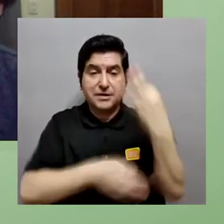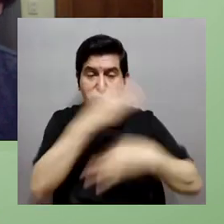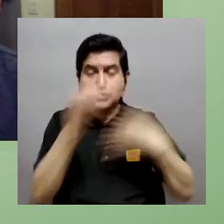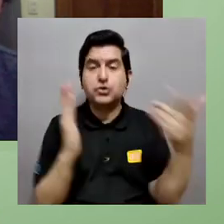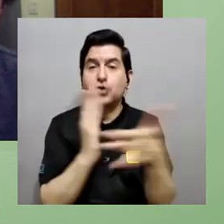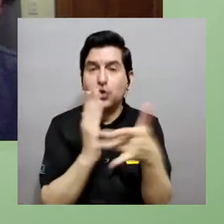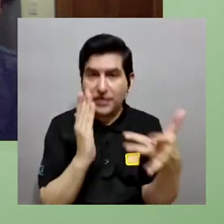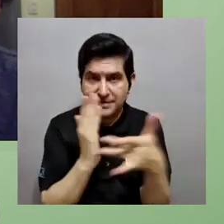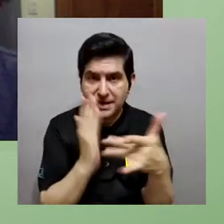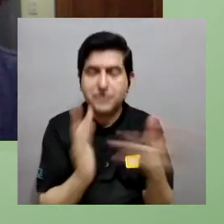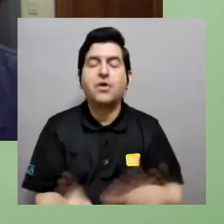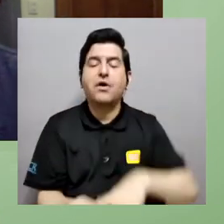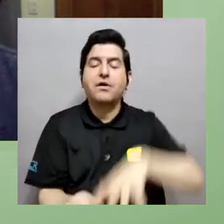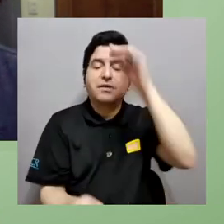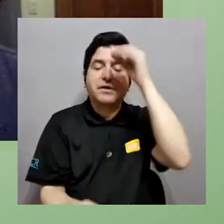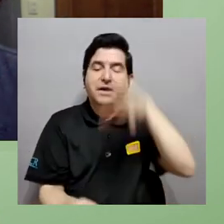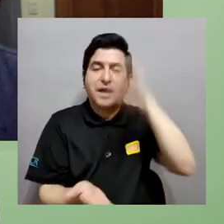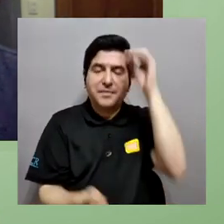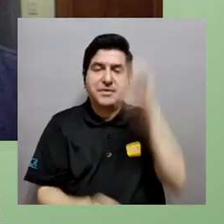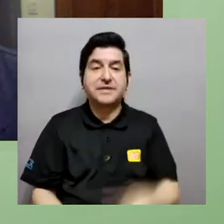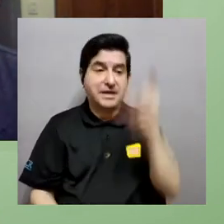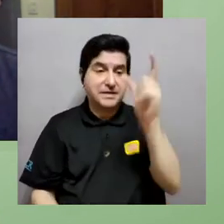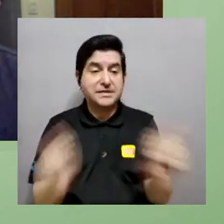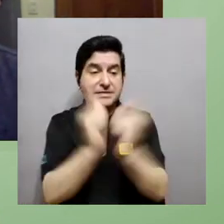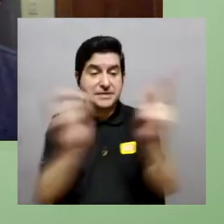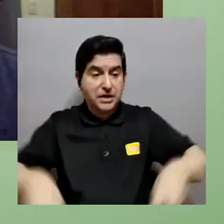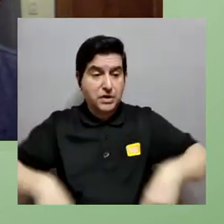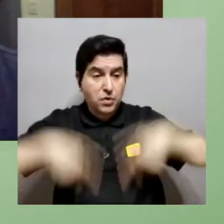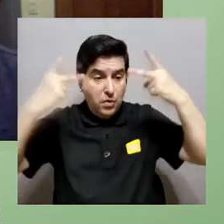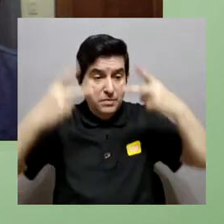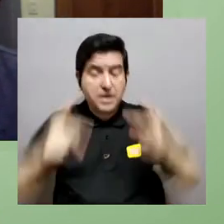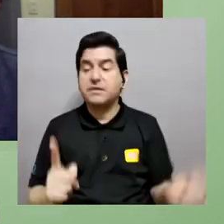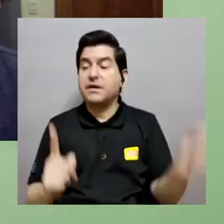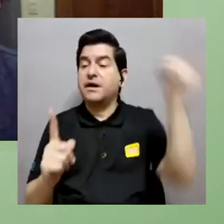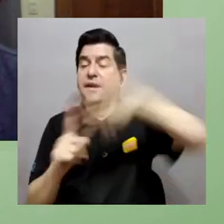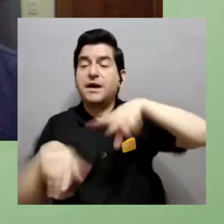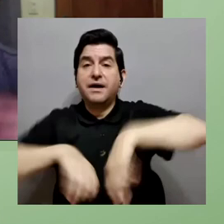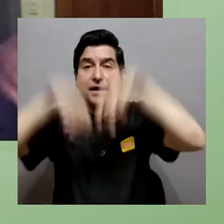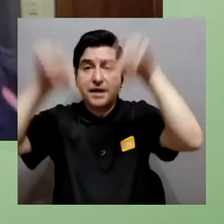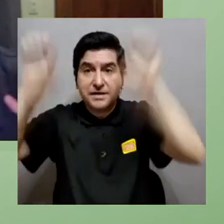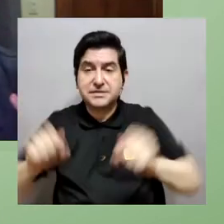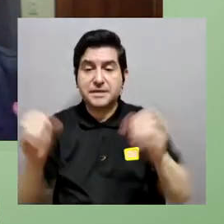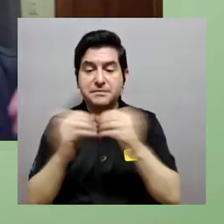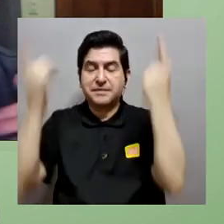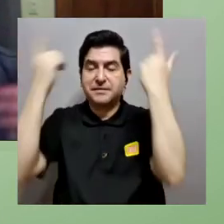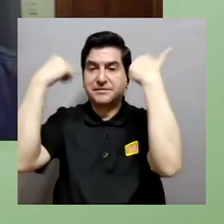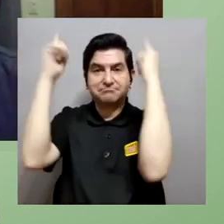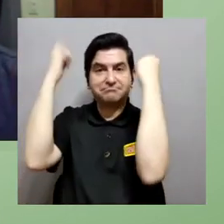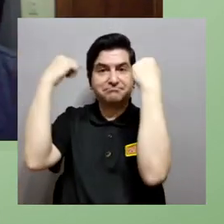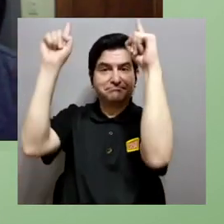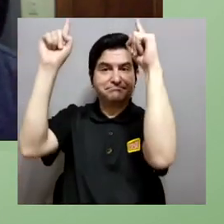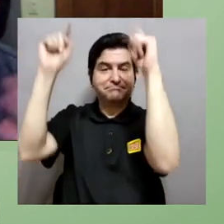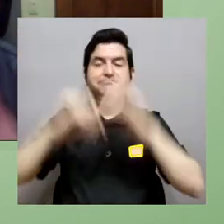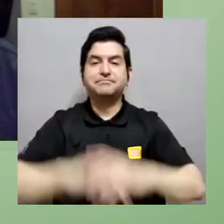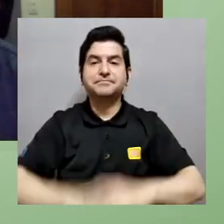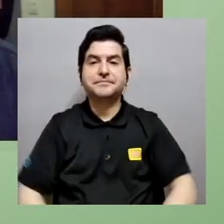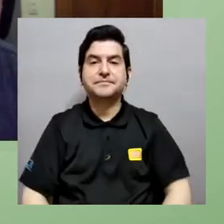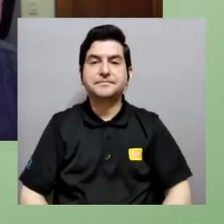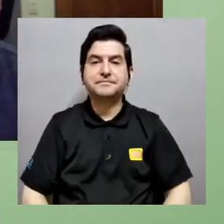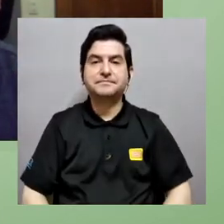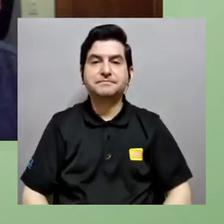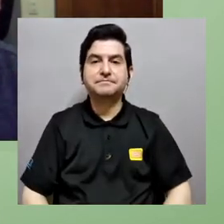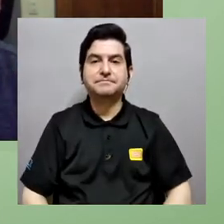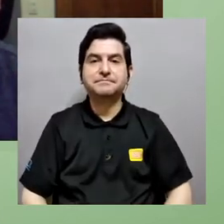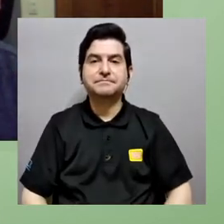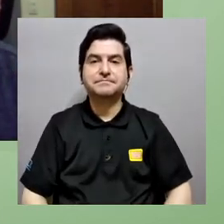como las plantas o como las algas y todo ese tipo de tecnología se puede aprender de los organismos vivos para implementarlo en